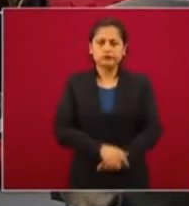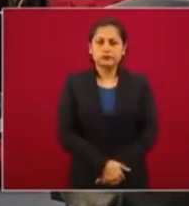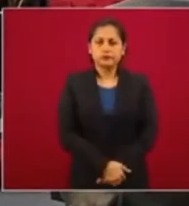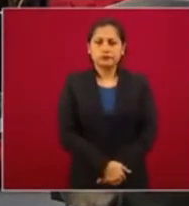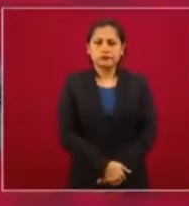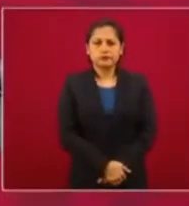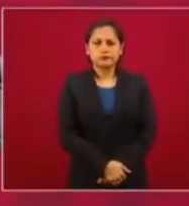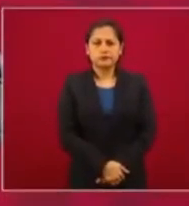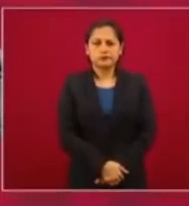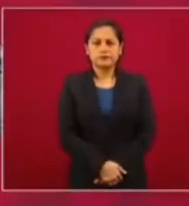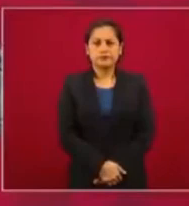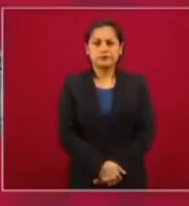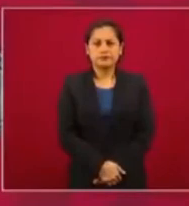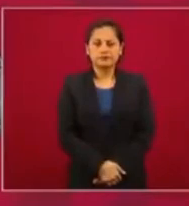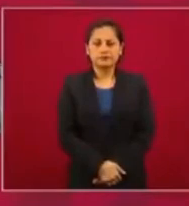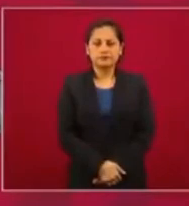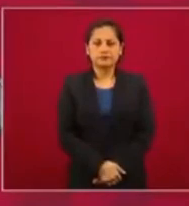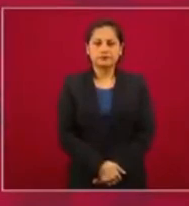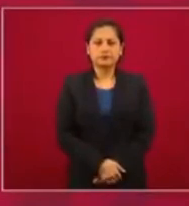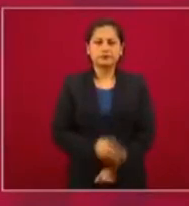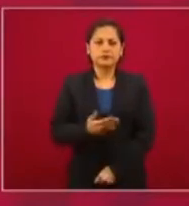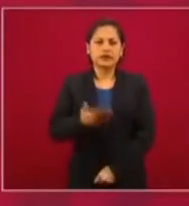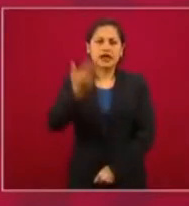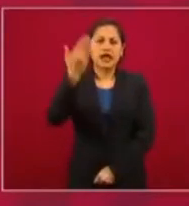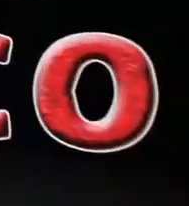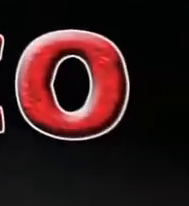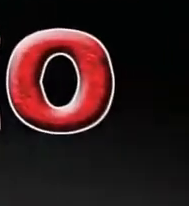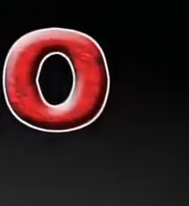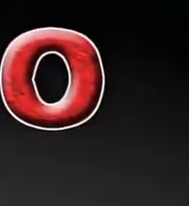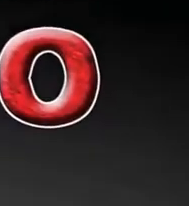Ya no es el arreglo en lo oscurito.